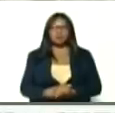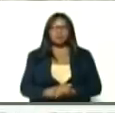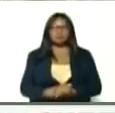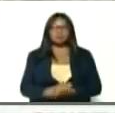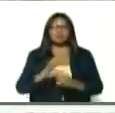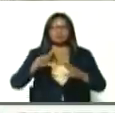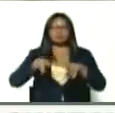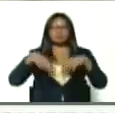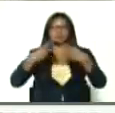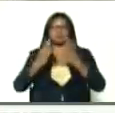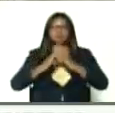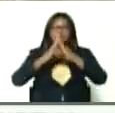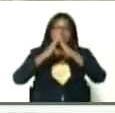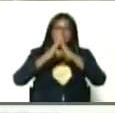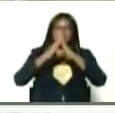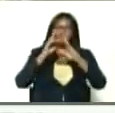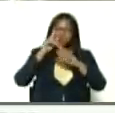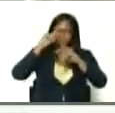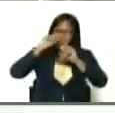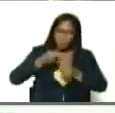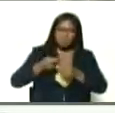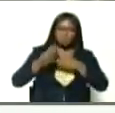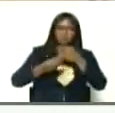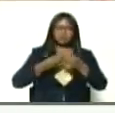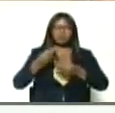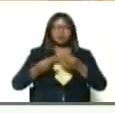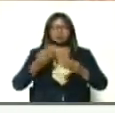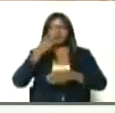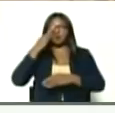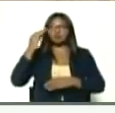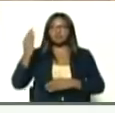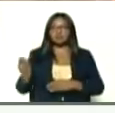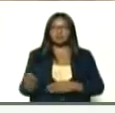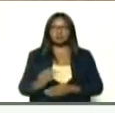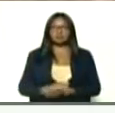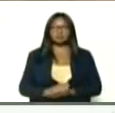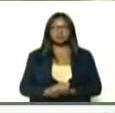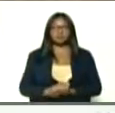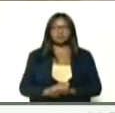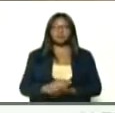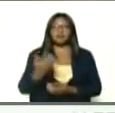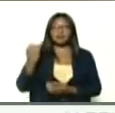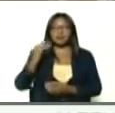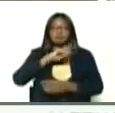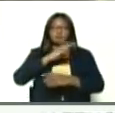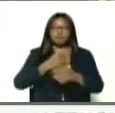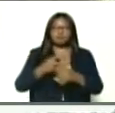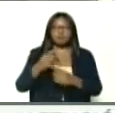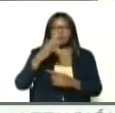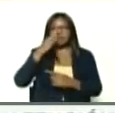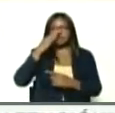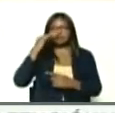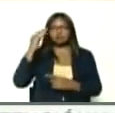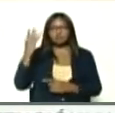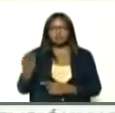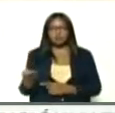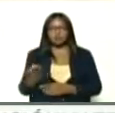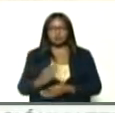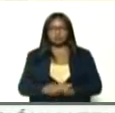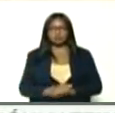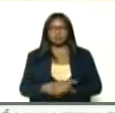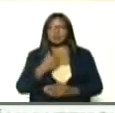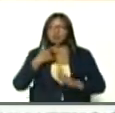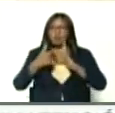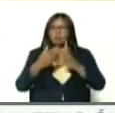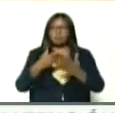y del reconocimiento, de los poderes, de José Gregorio Hernández, no sólo el ejemplo,